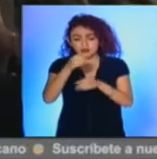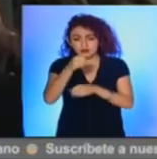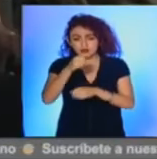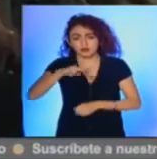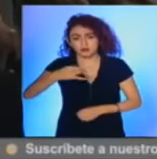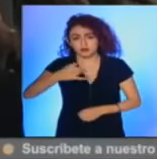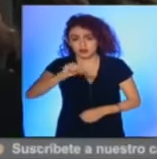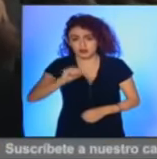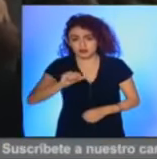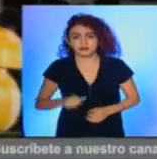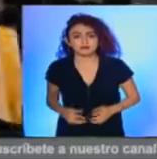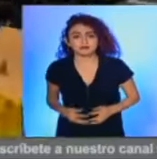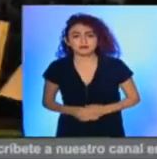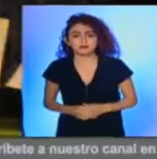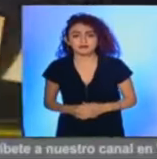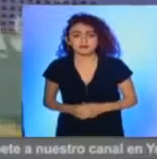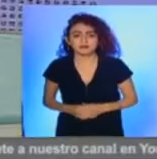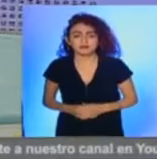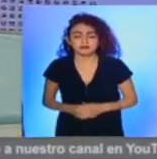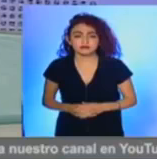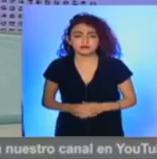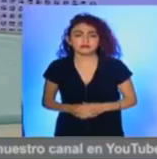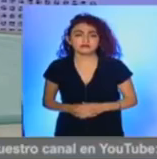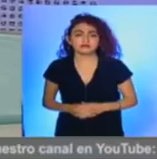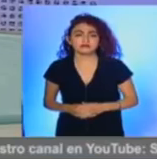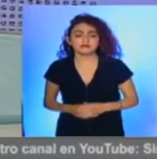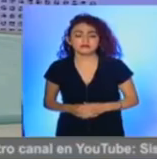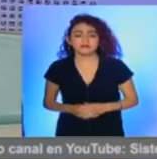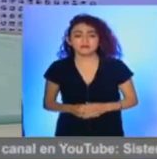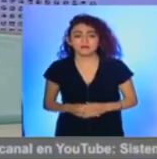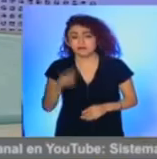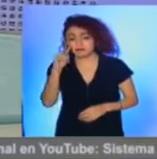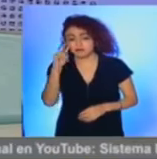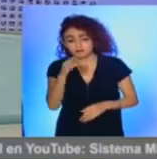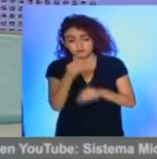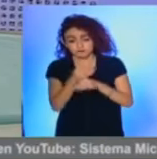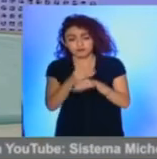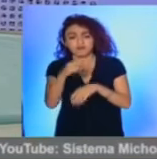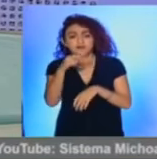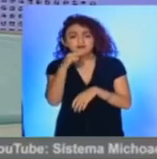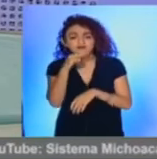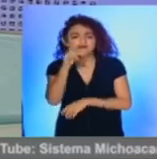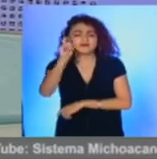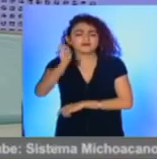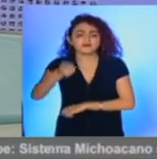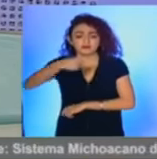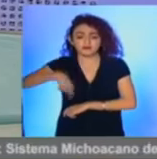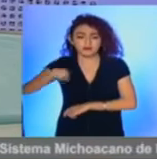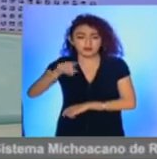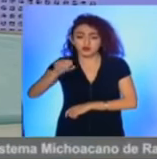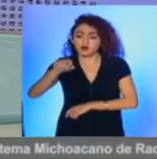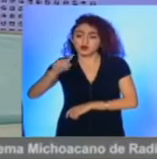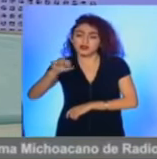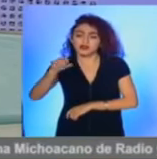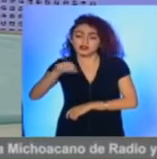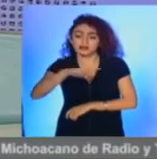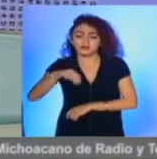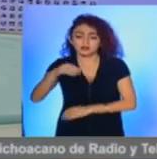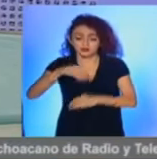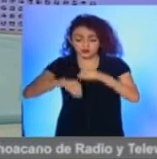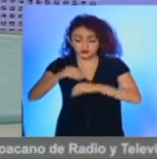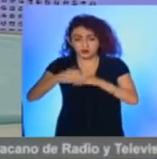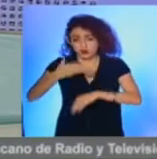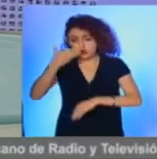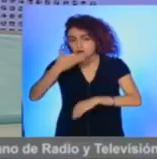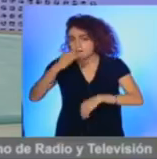reportó Mayra Hurtado. Y si de época navideña se trata, en el oriente michoacano se produce la flor